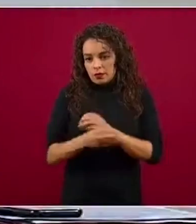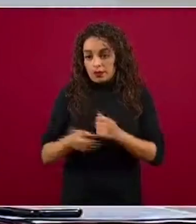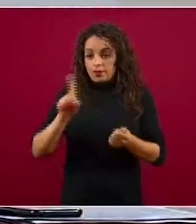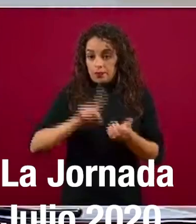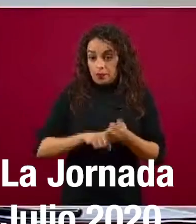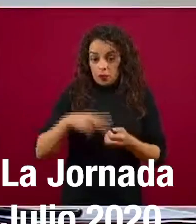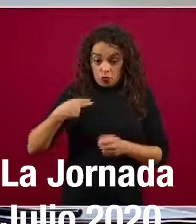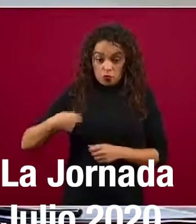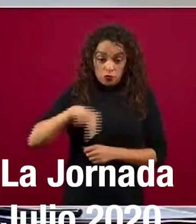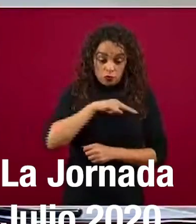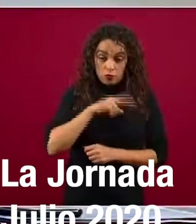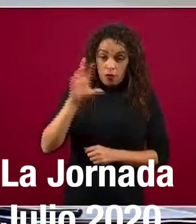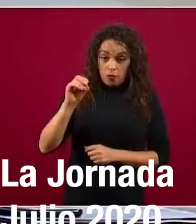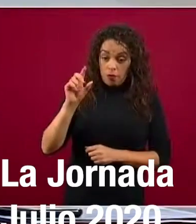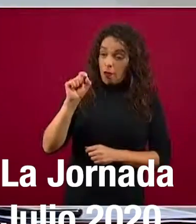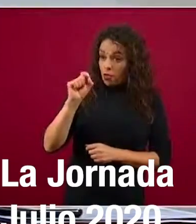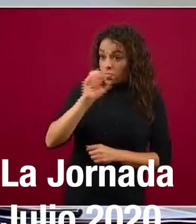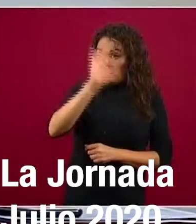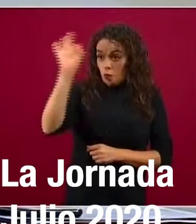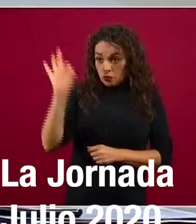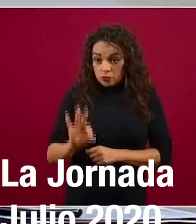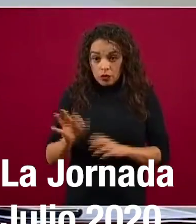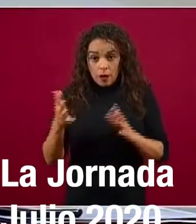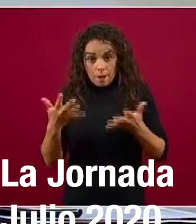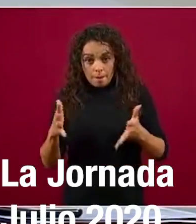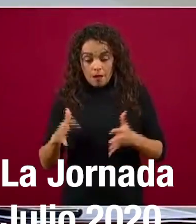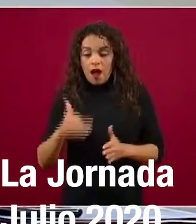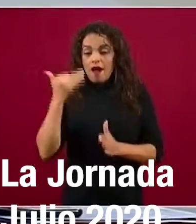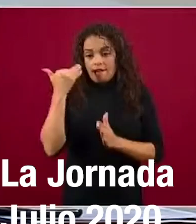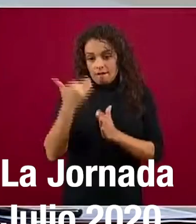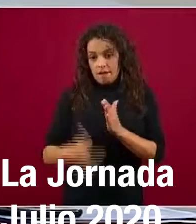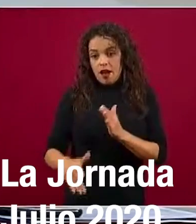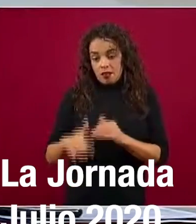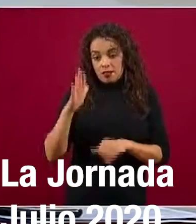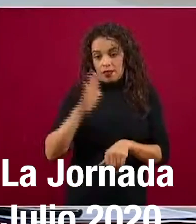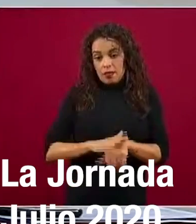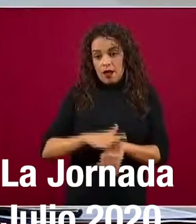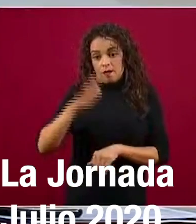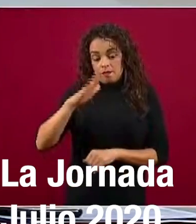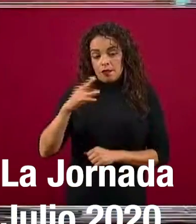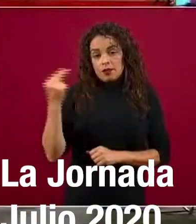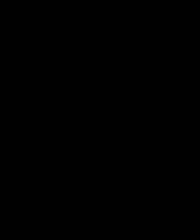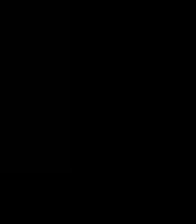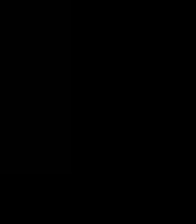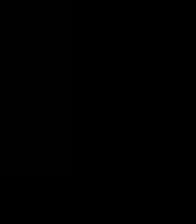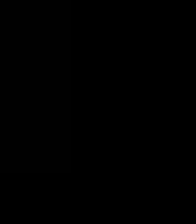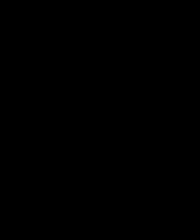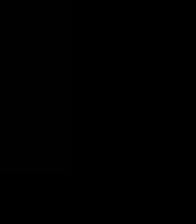tal vez nos falte cubrir esto, porque sí necesitaríamos aumentar.